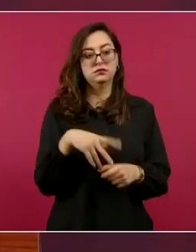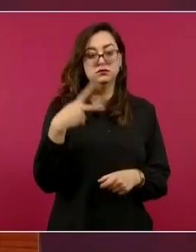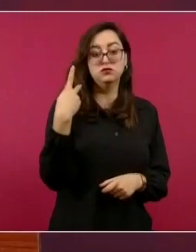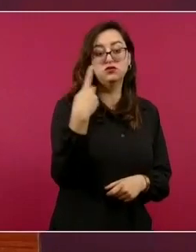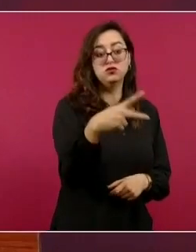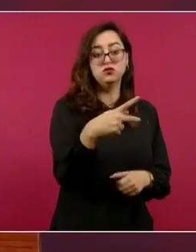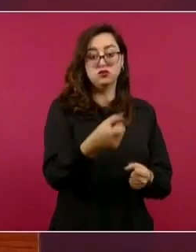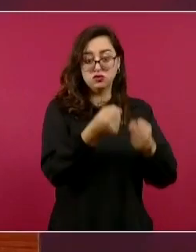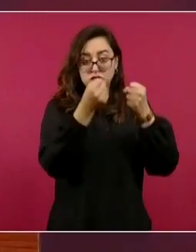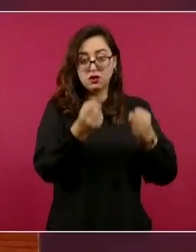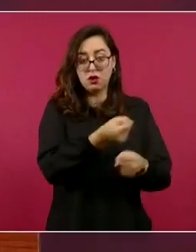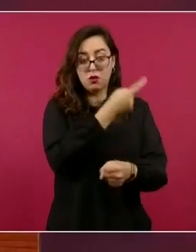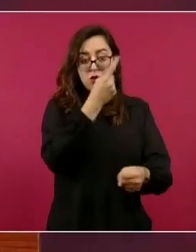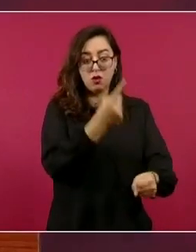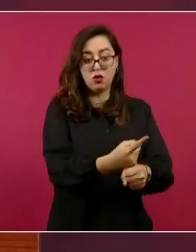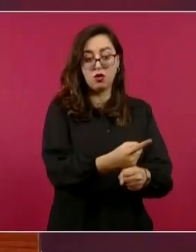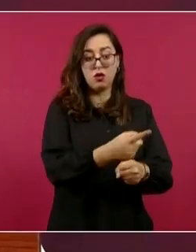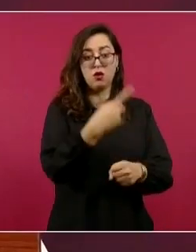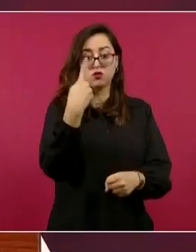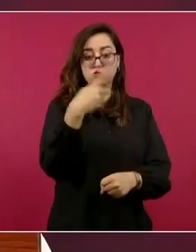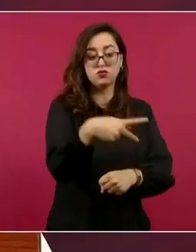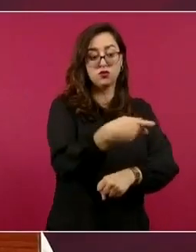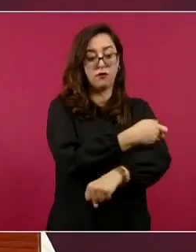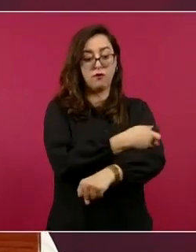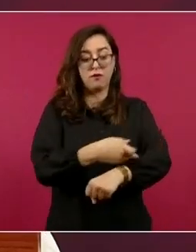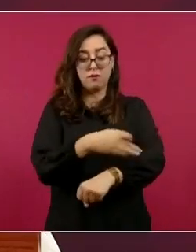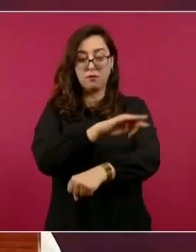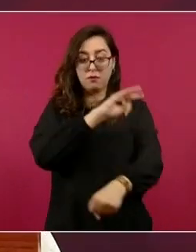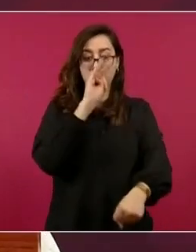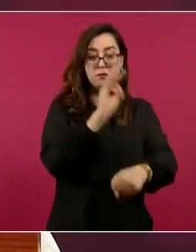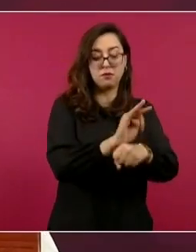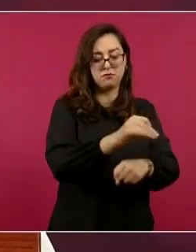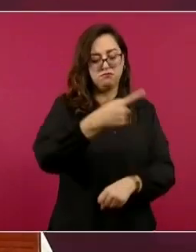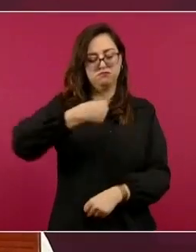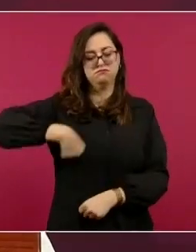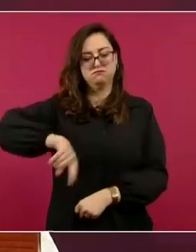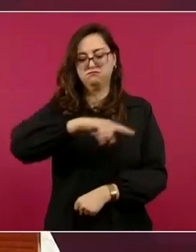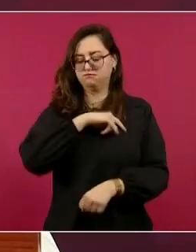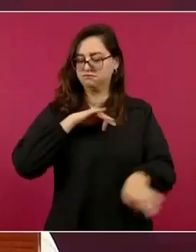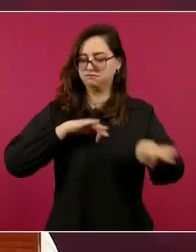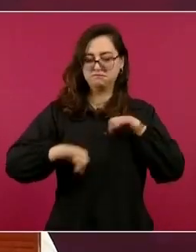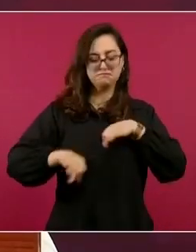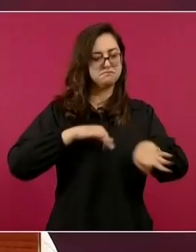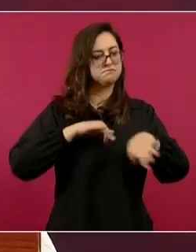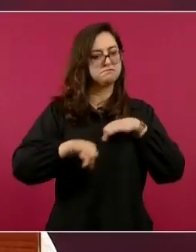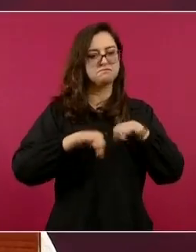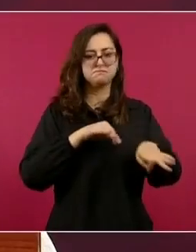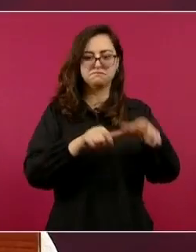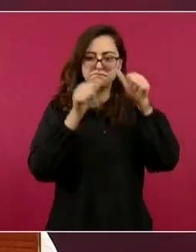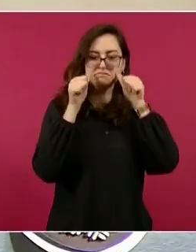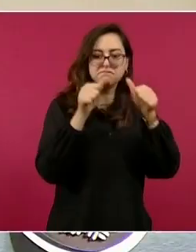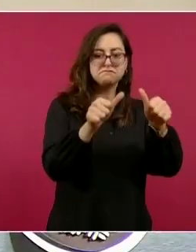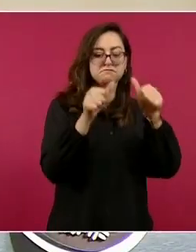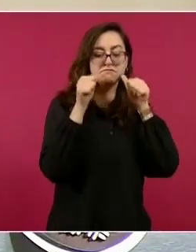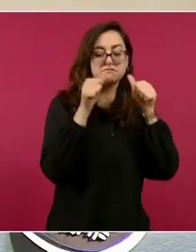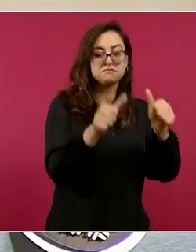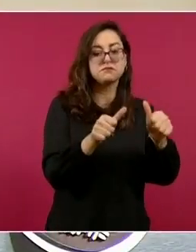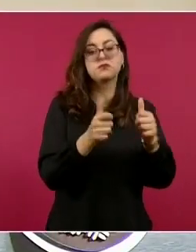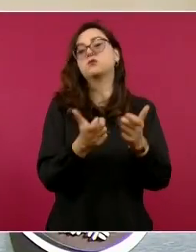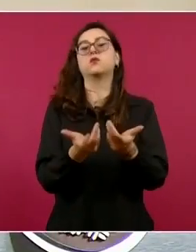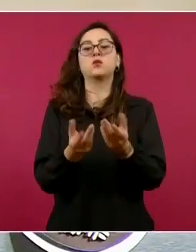familias es nuestro trabajo esencial. Por eso seguimos solicitando que no